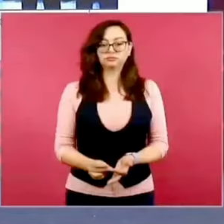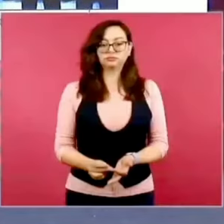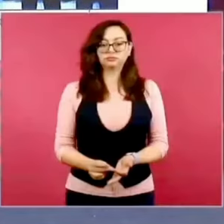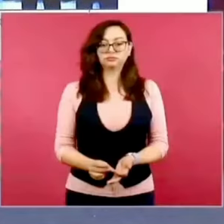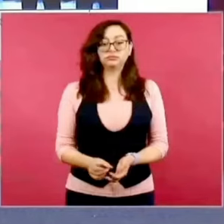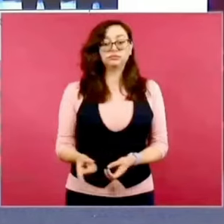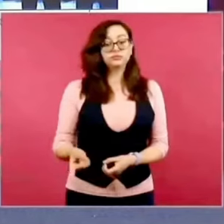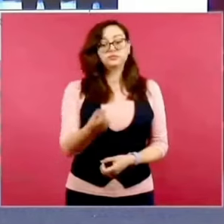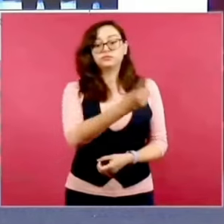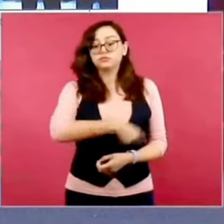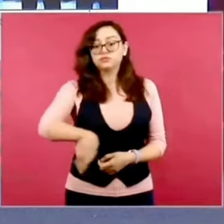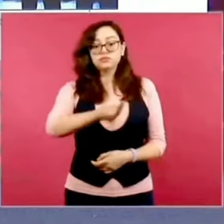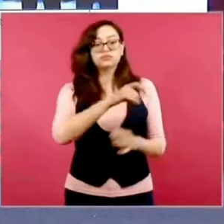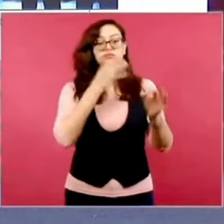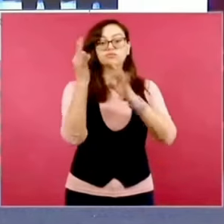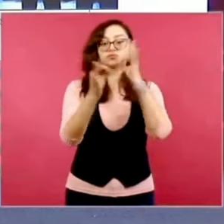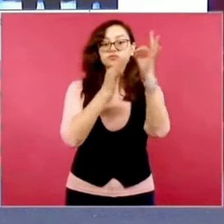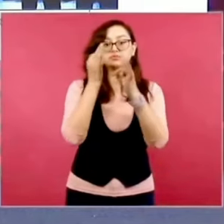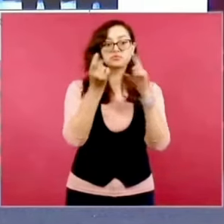de información.